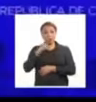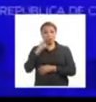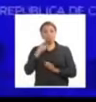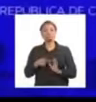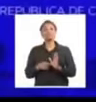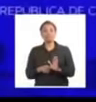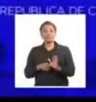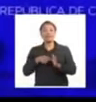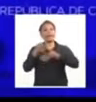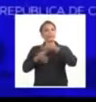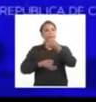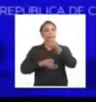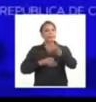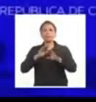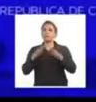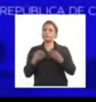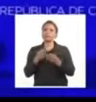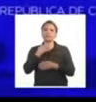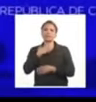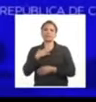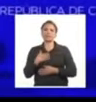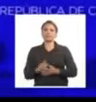dista mucho de esos anhelos